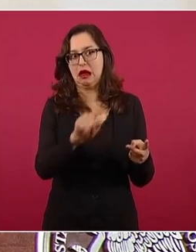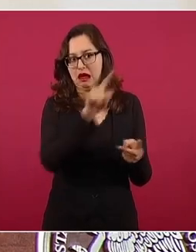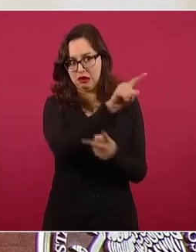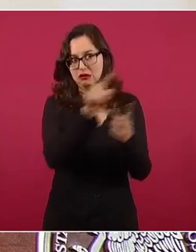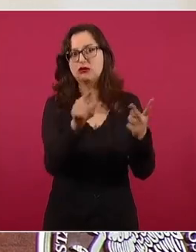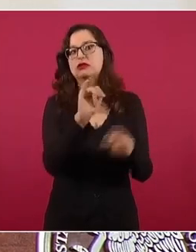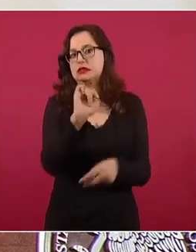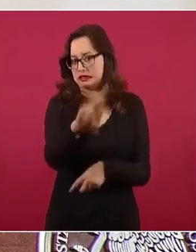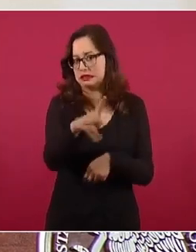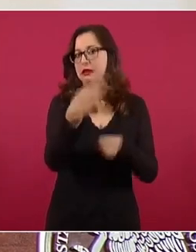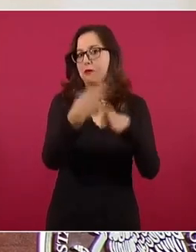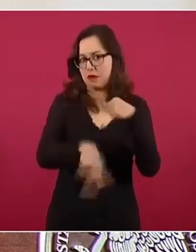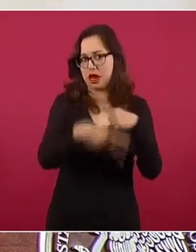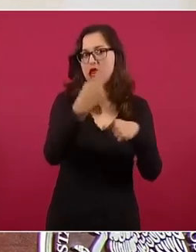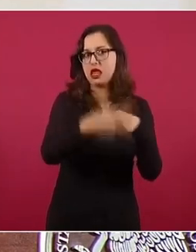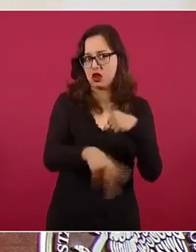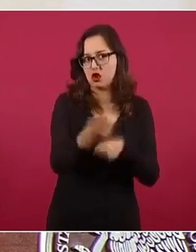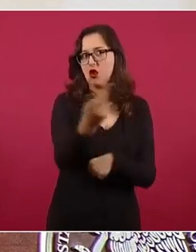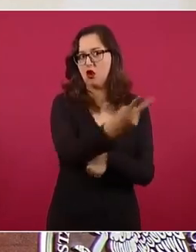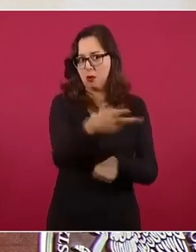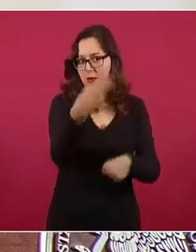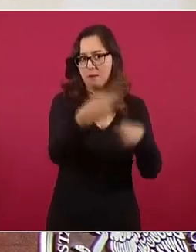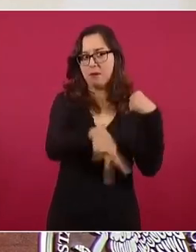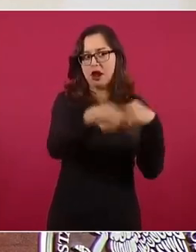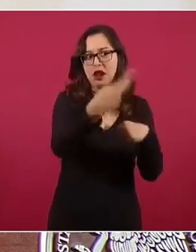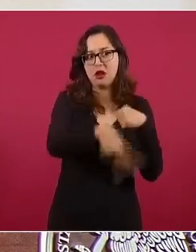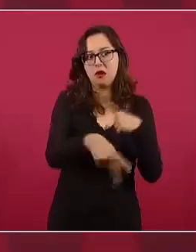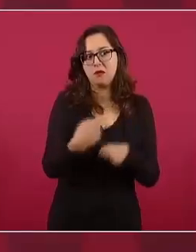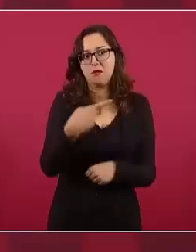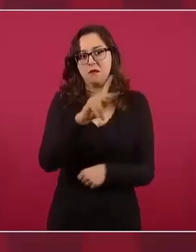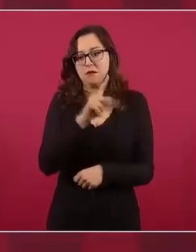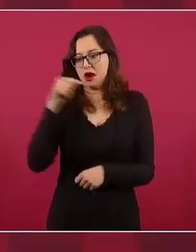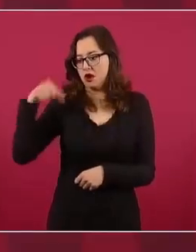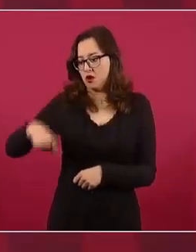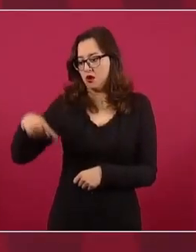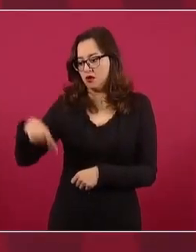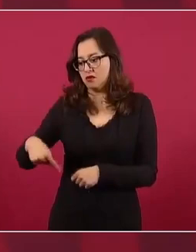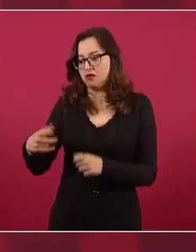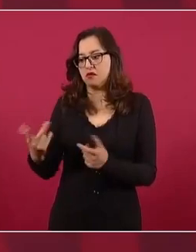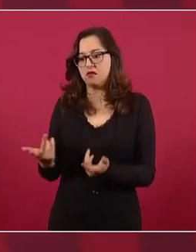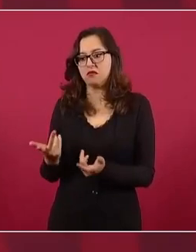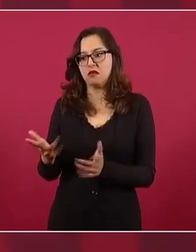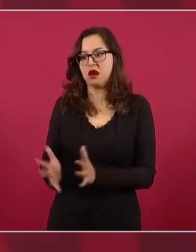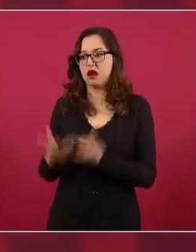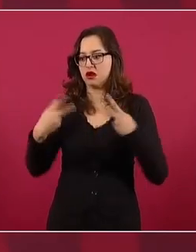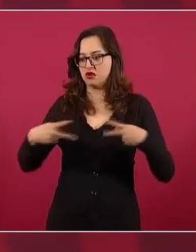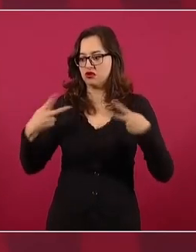Pero la democracia en México se ha abierto paso a pesar de ellos